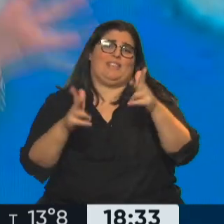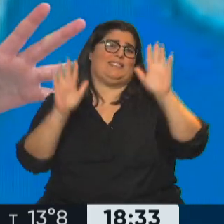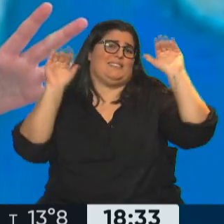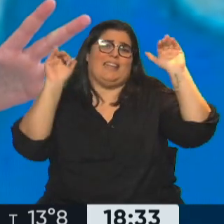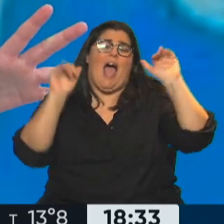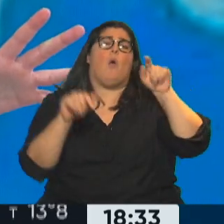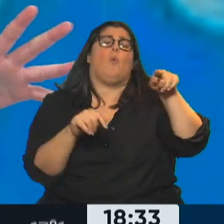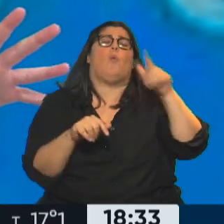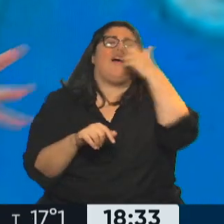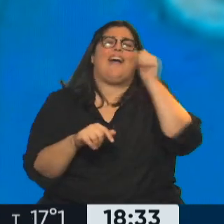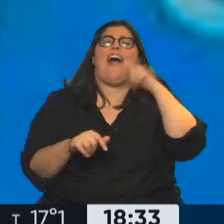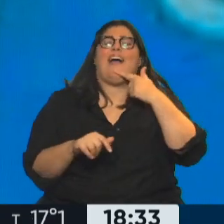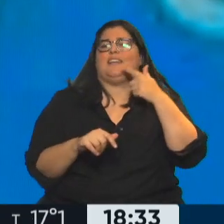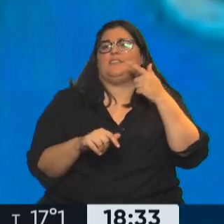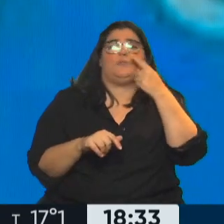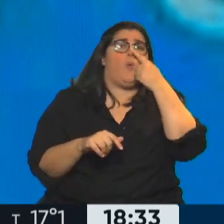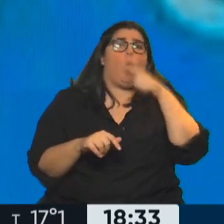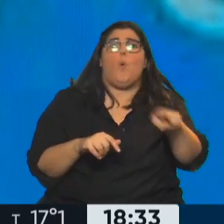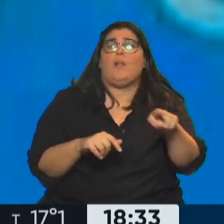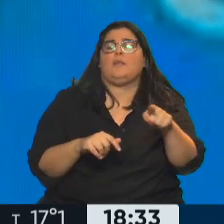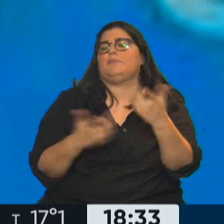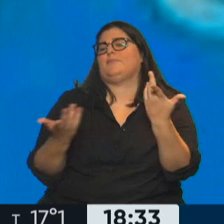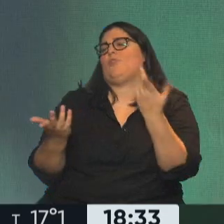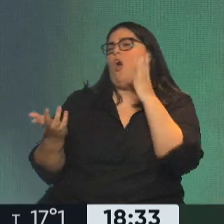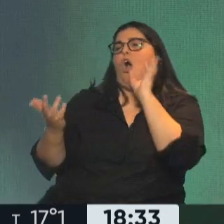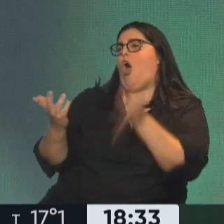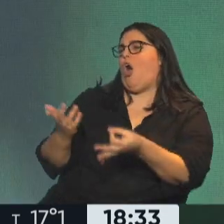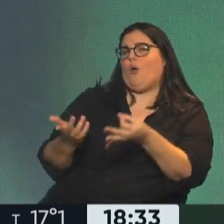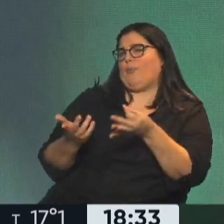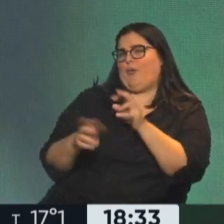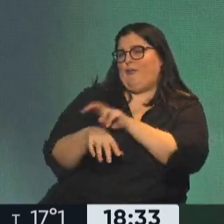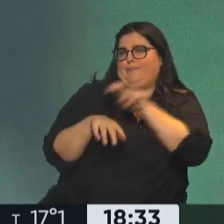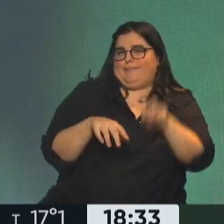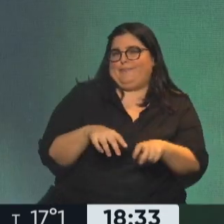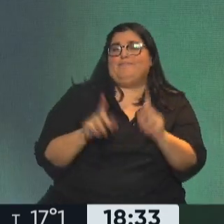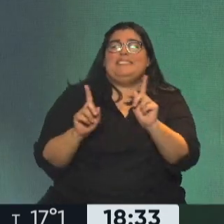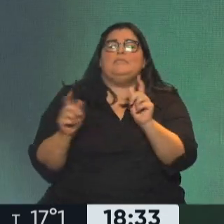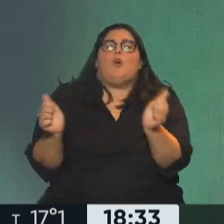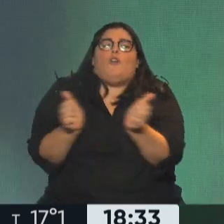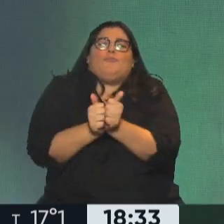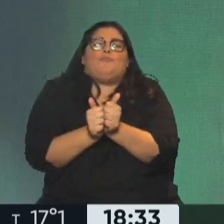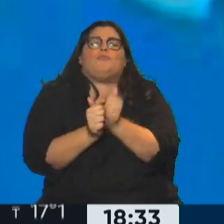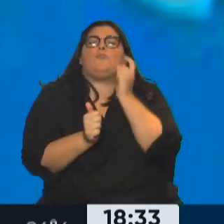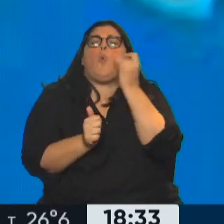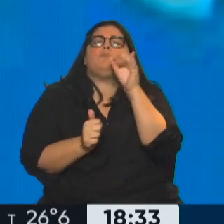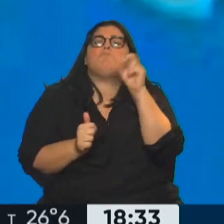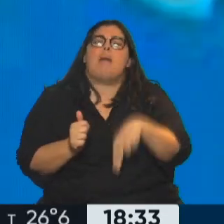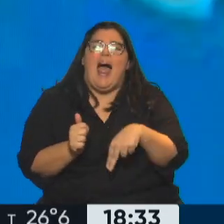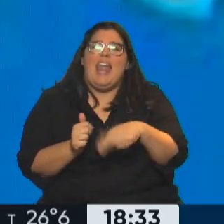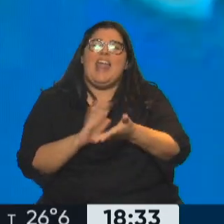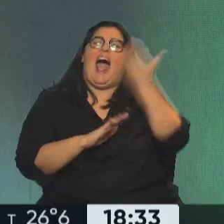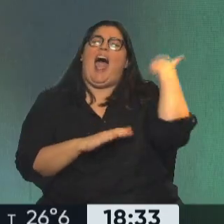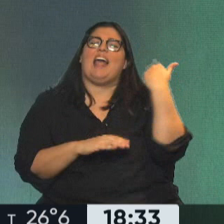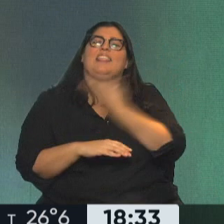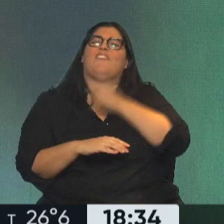último riñón que quedaba del exministro. Era casi una obviedad, ¿no? Porque era, digamos, del riñón de Guzmán. Había llegado para reemplazar a Feletti.